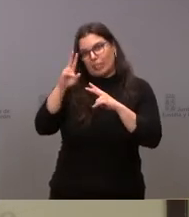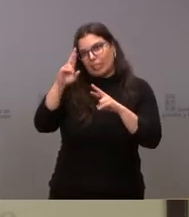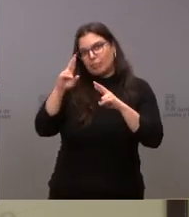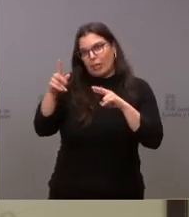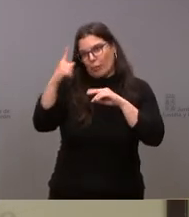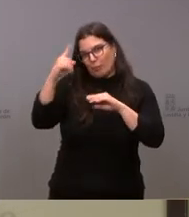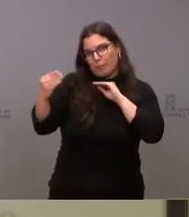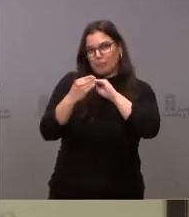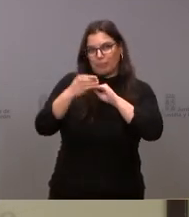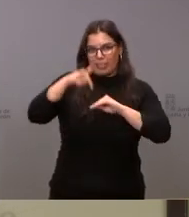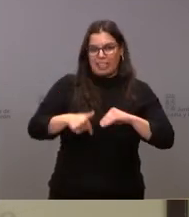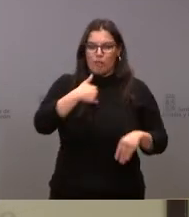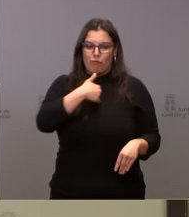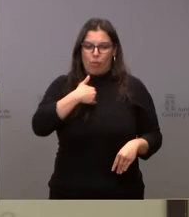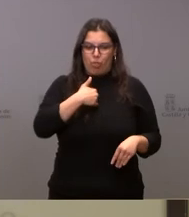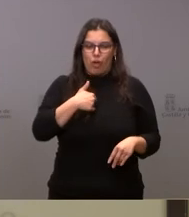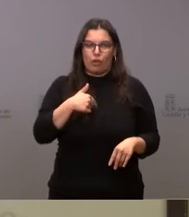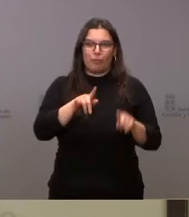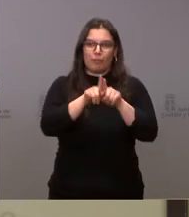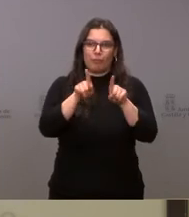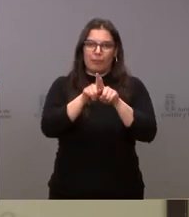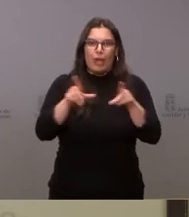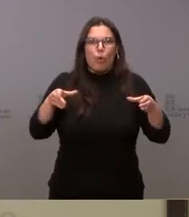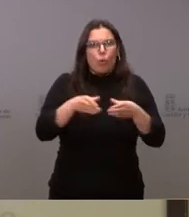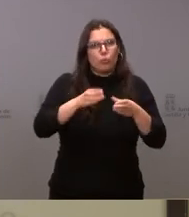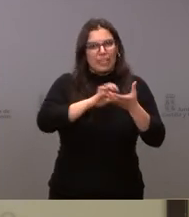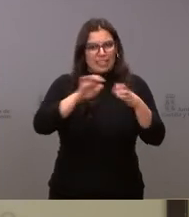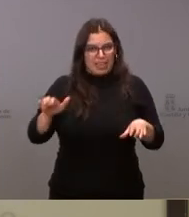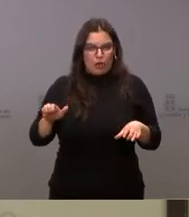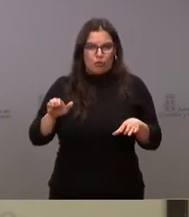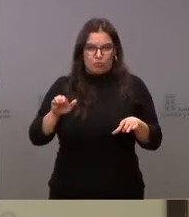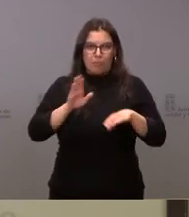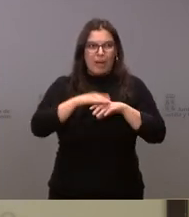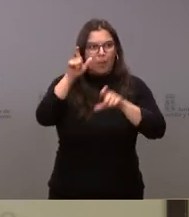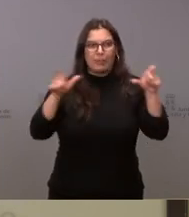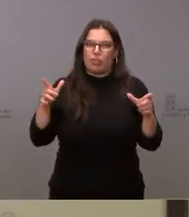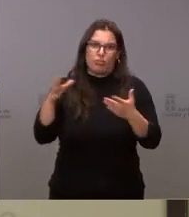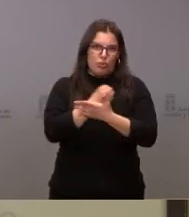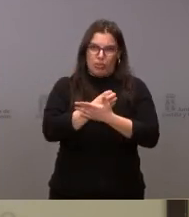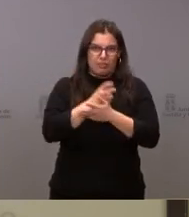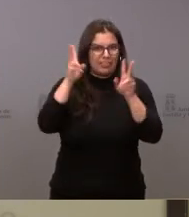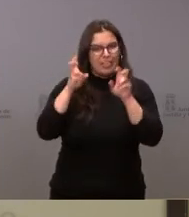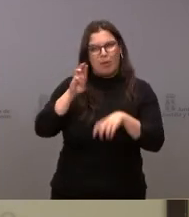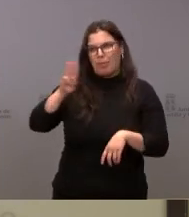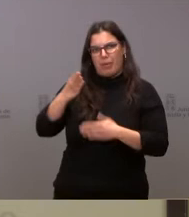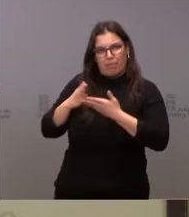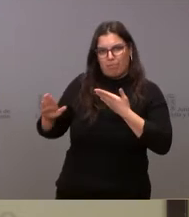esta es digamos una mesa de la Junta de Castilla y León y al servicio de todos los ciudadanos y por tanto